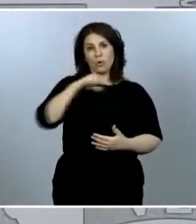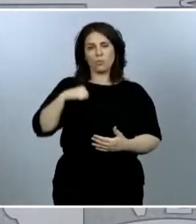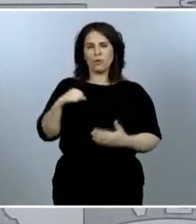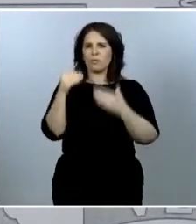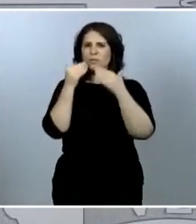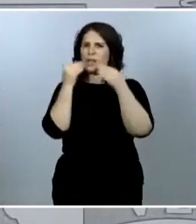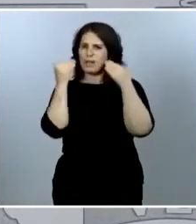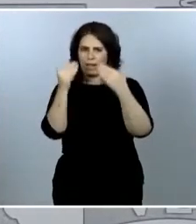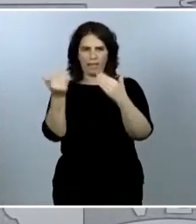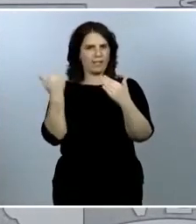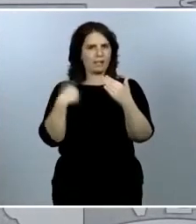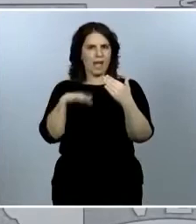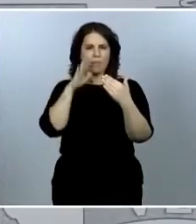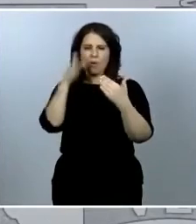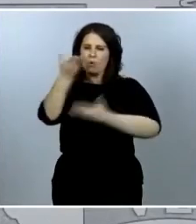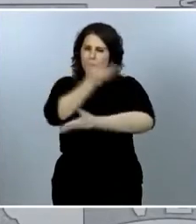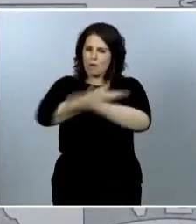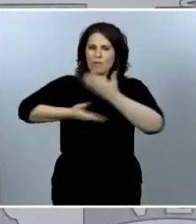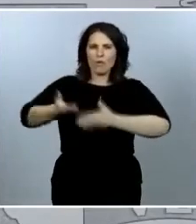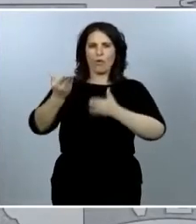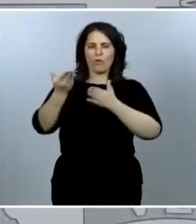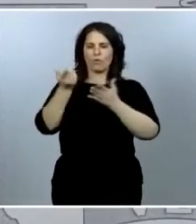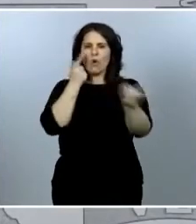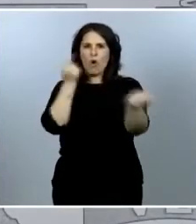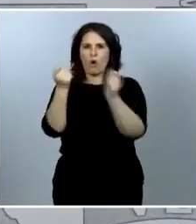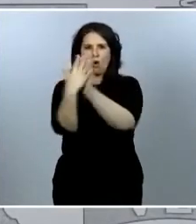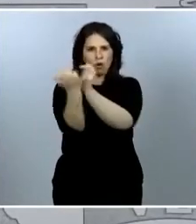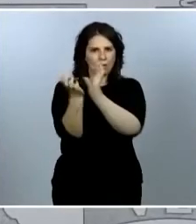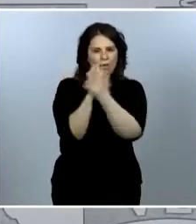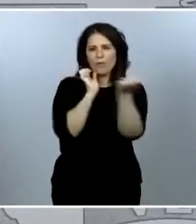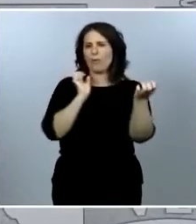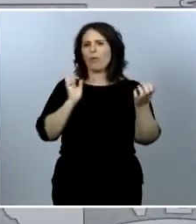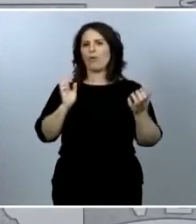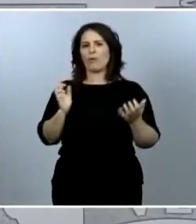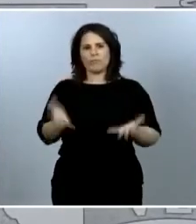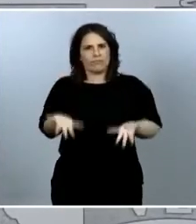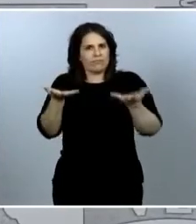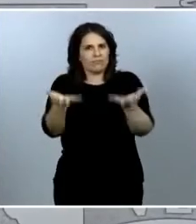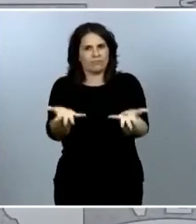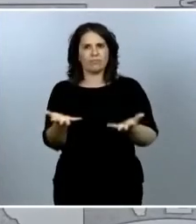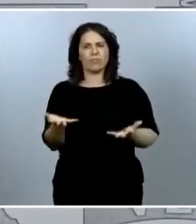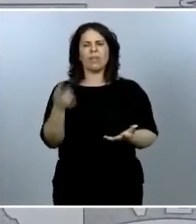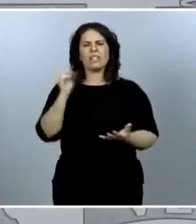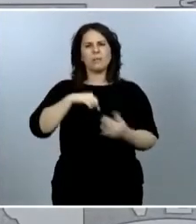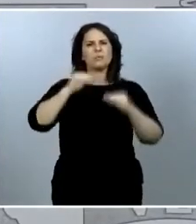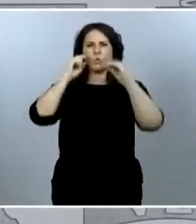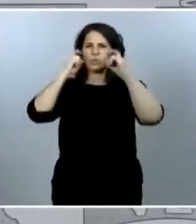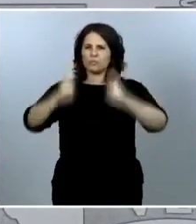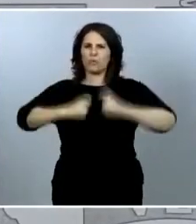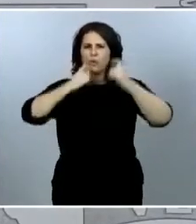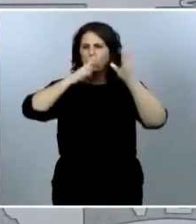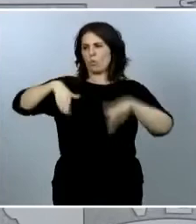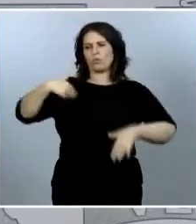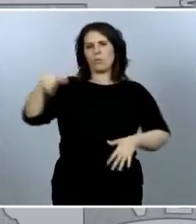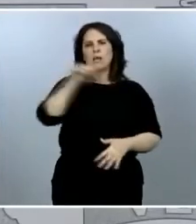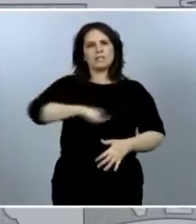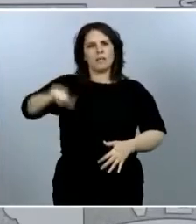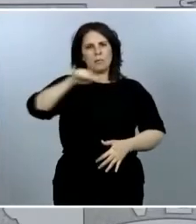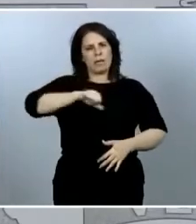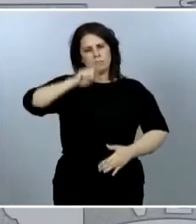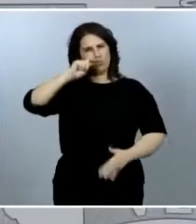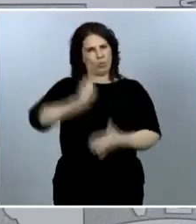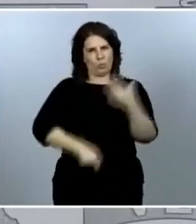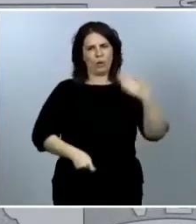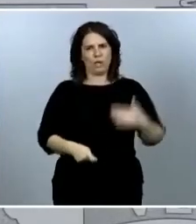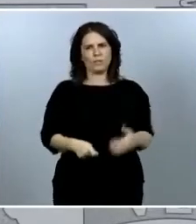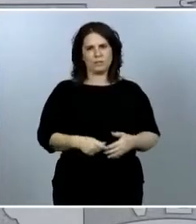su coordinación y el esfuerzo que han desplegado durante estas semanas tan intensas, tan duras, que hemos vivido en primera persona. Y quiero